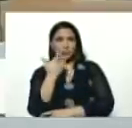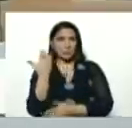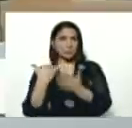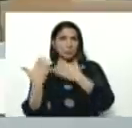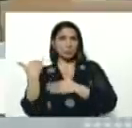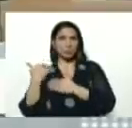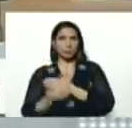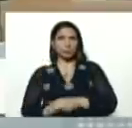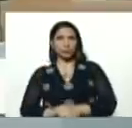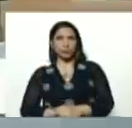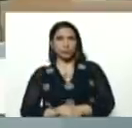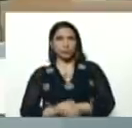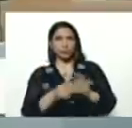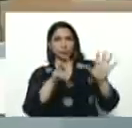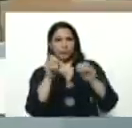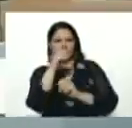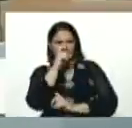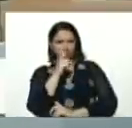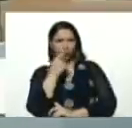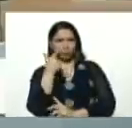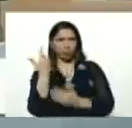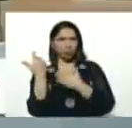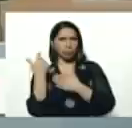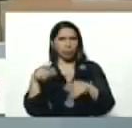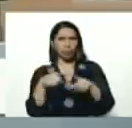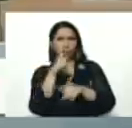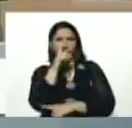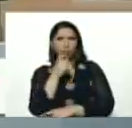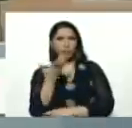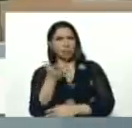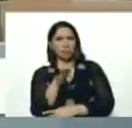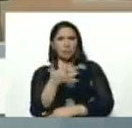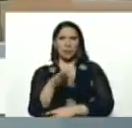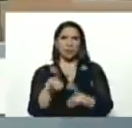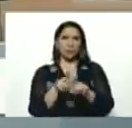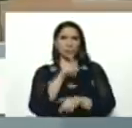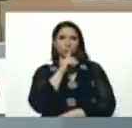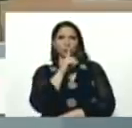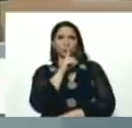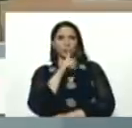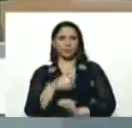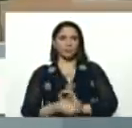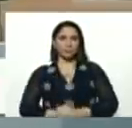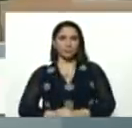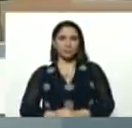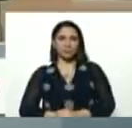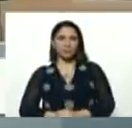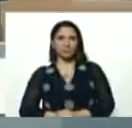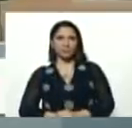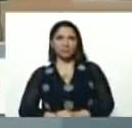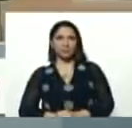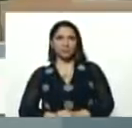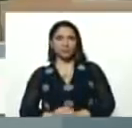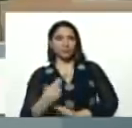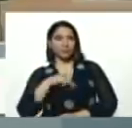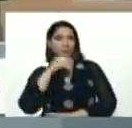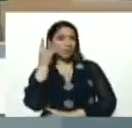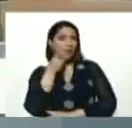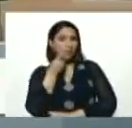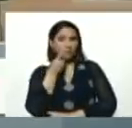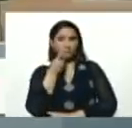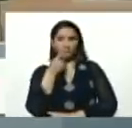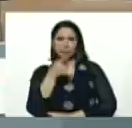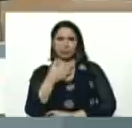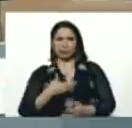cumplió, ¿cuántos Darío? ¿70 años? Más o menos, se queda calladito Darío, nuestro Darío Viva, Darío es